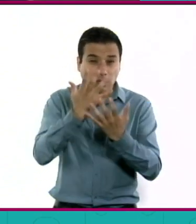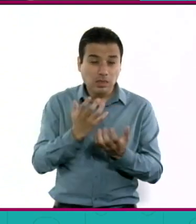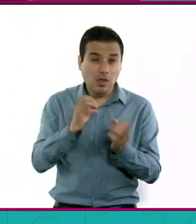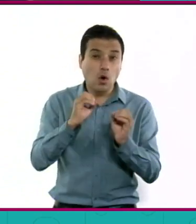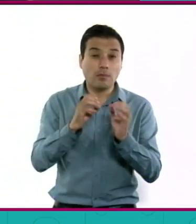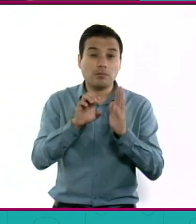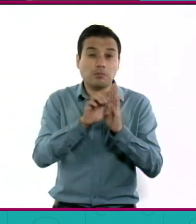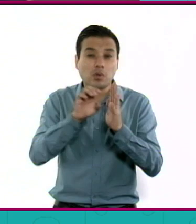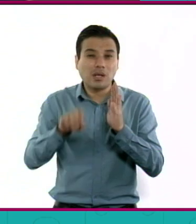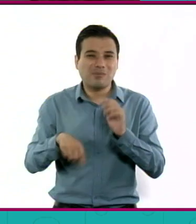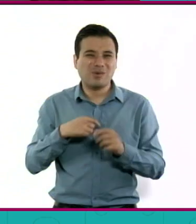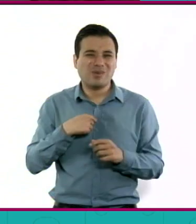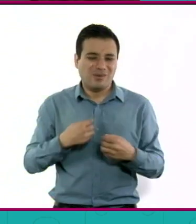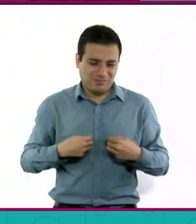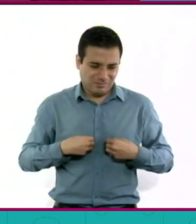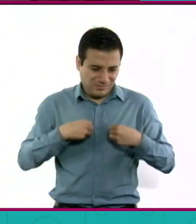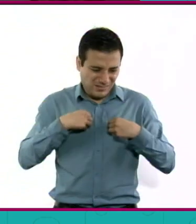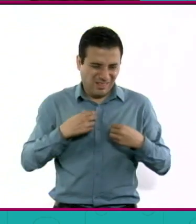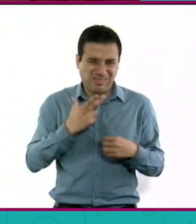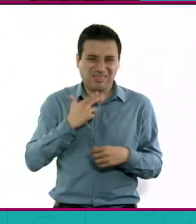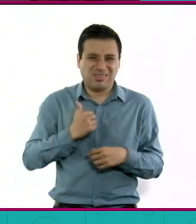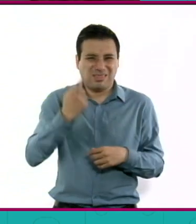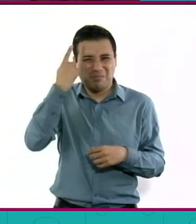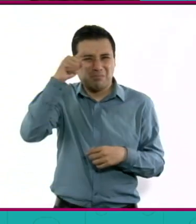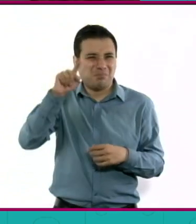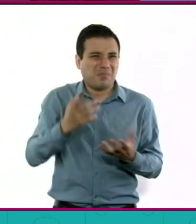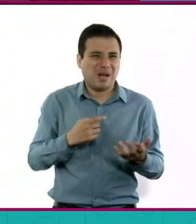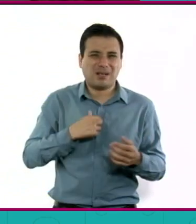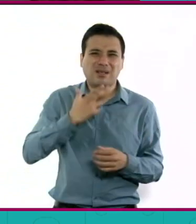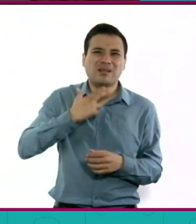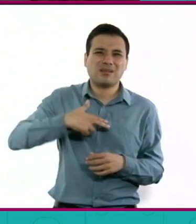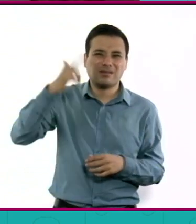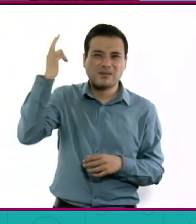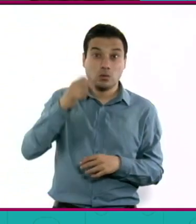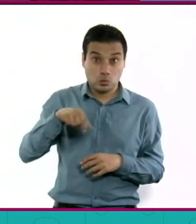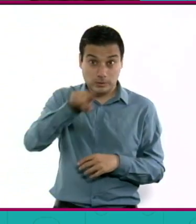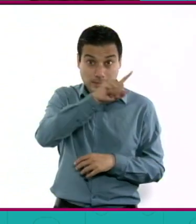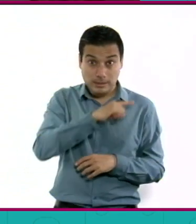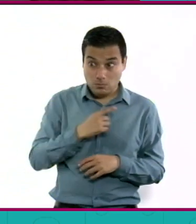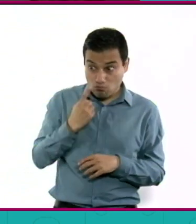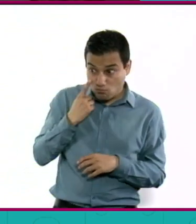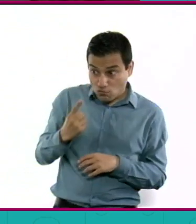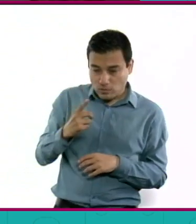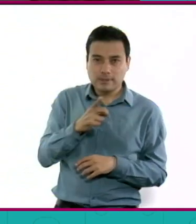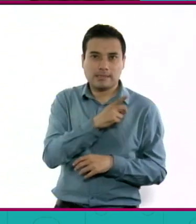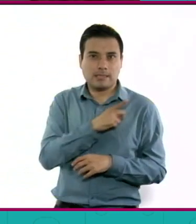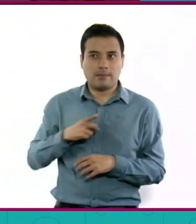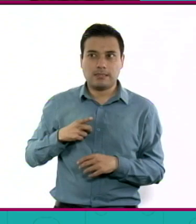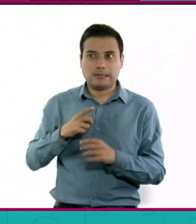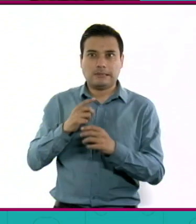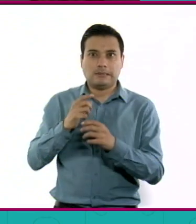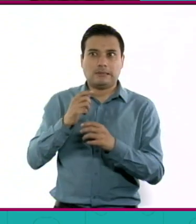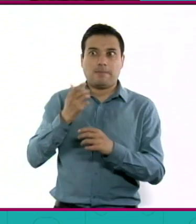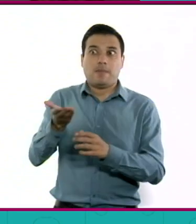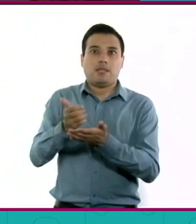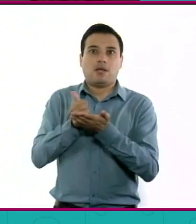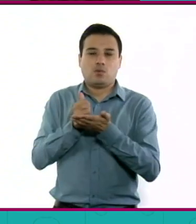no querer vivir, son datos importantes para pedir ayuda, también el consumo de alguna substancia,